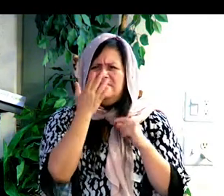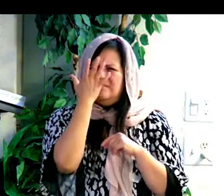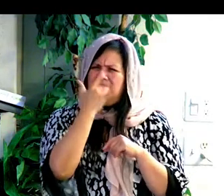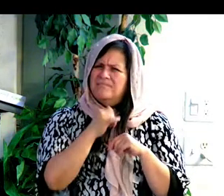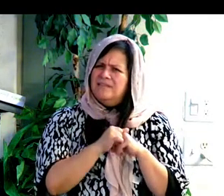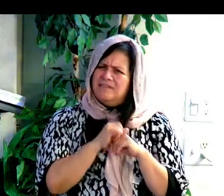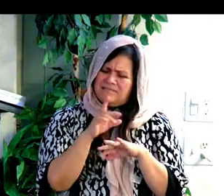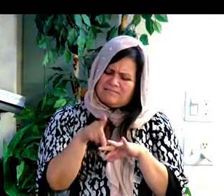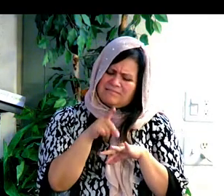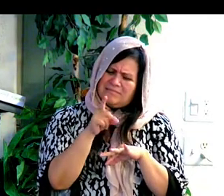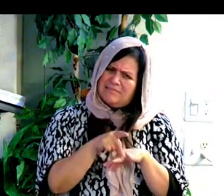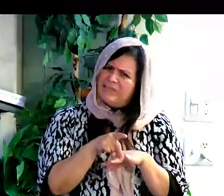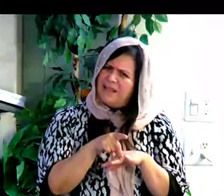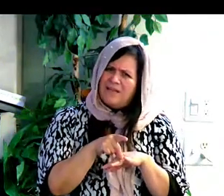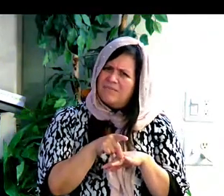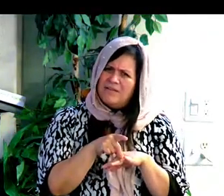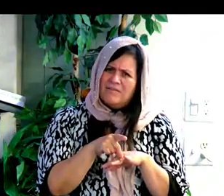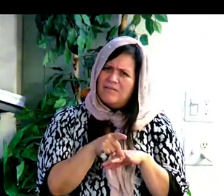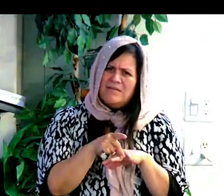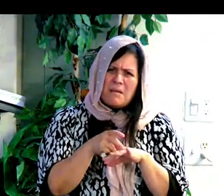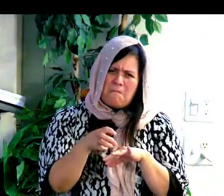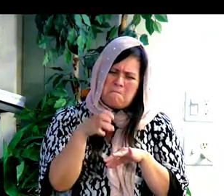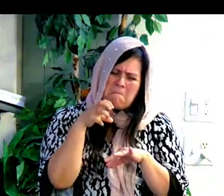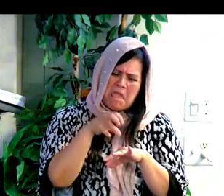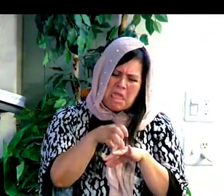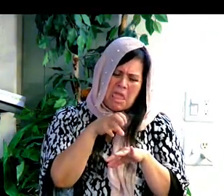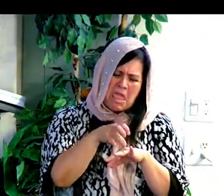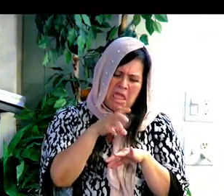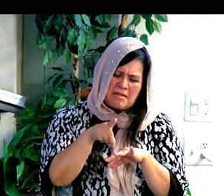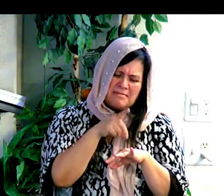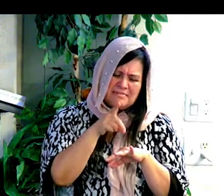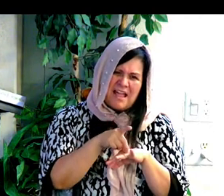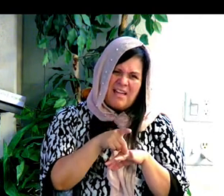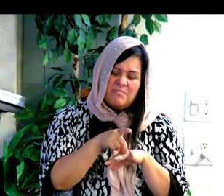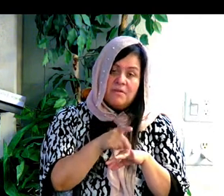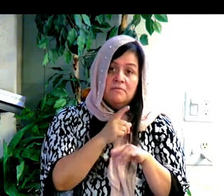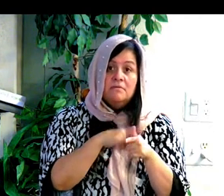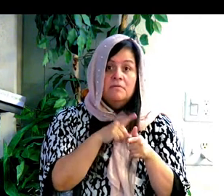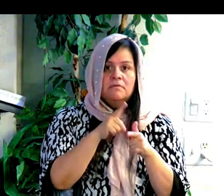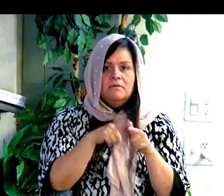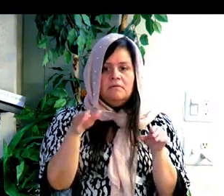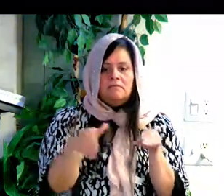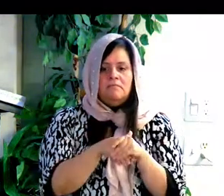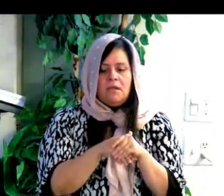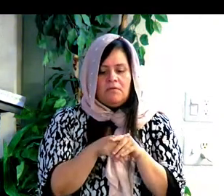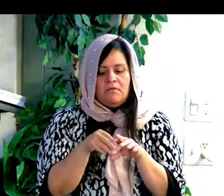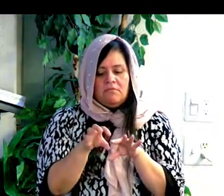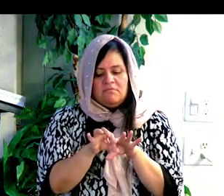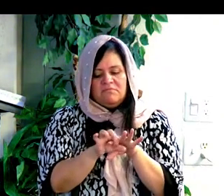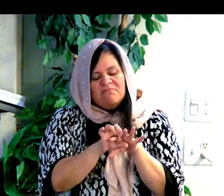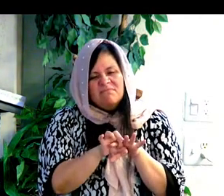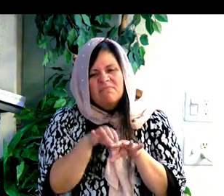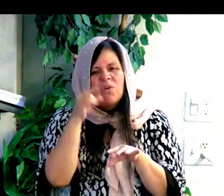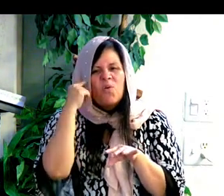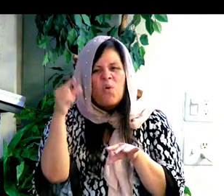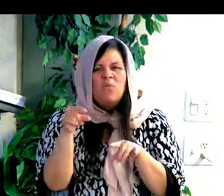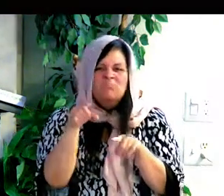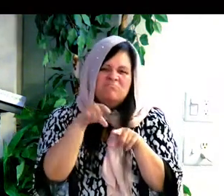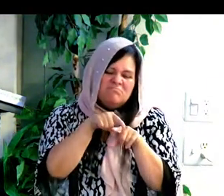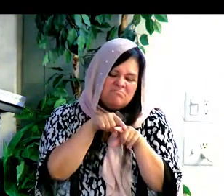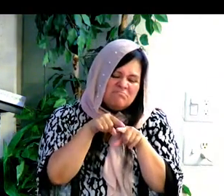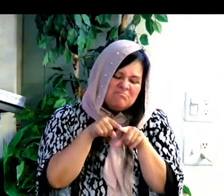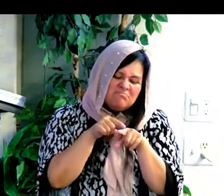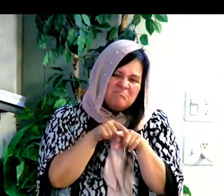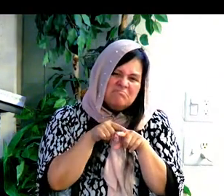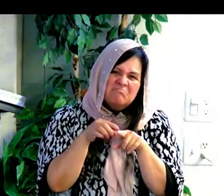the engagement have the big diamond, and you know, just get married with a simple band of gold. Yo me preguntaba,